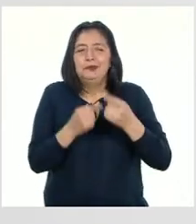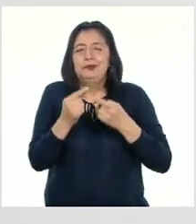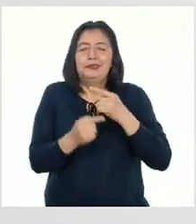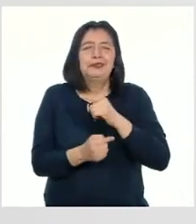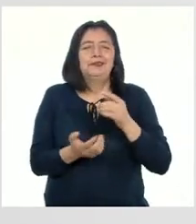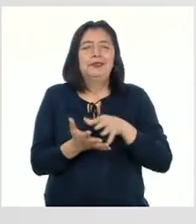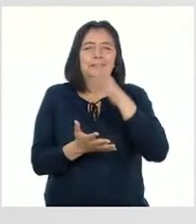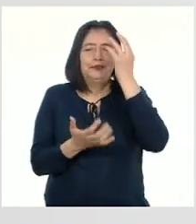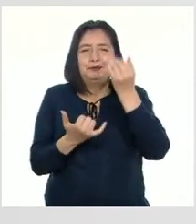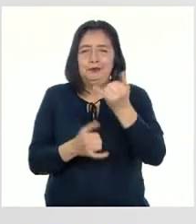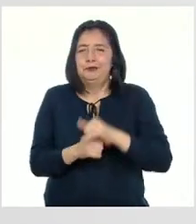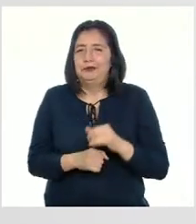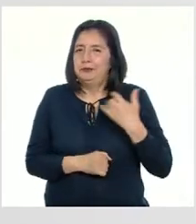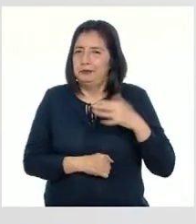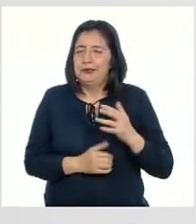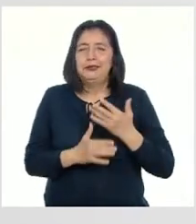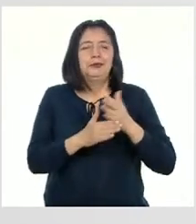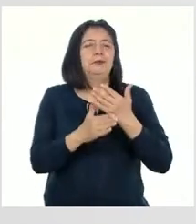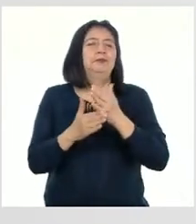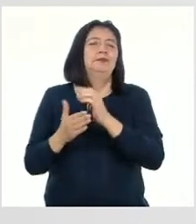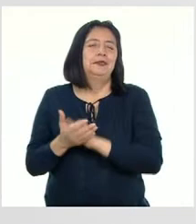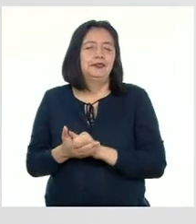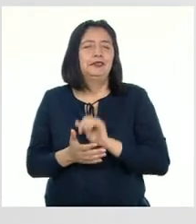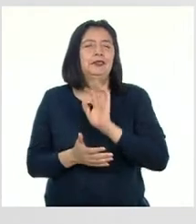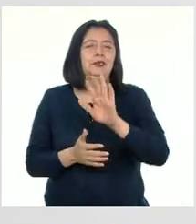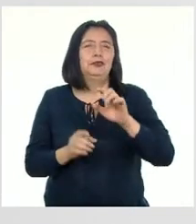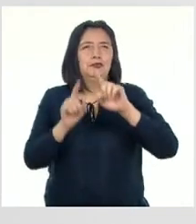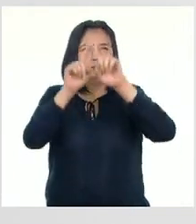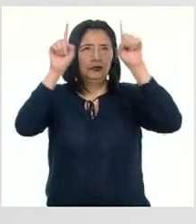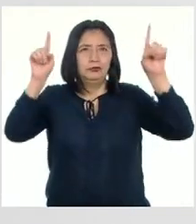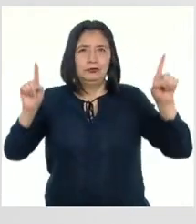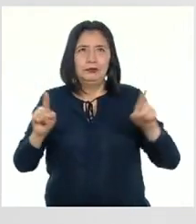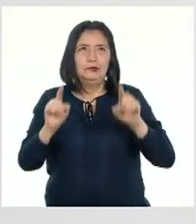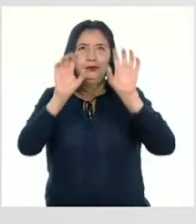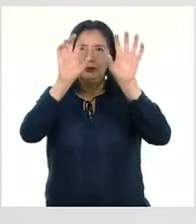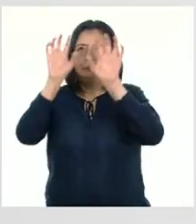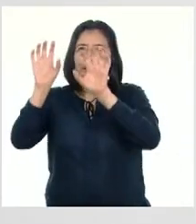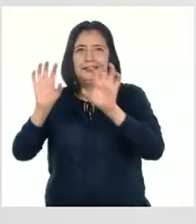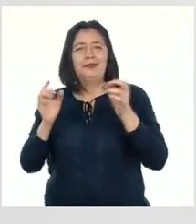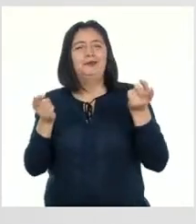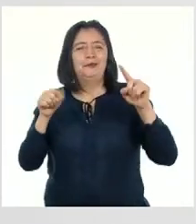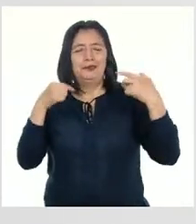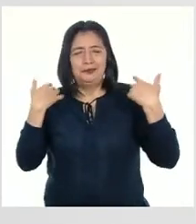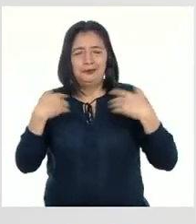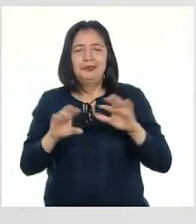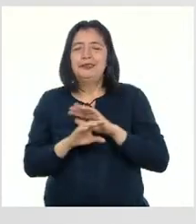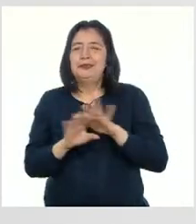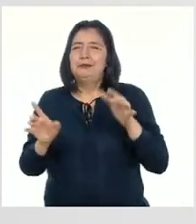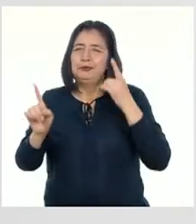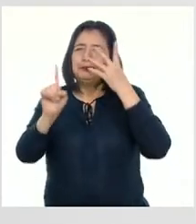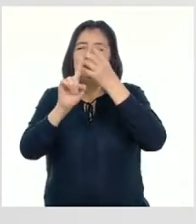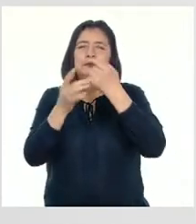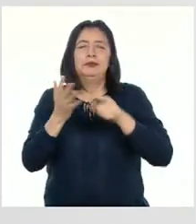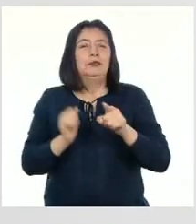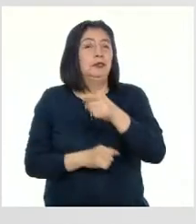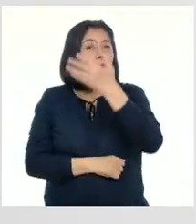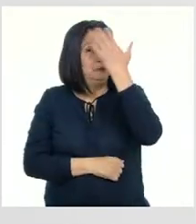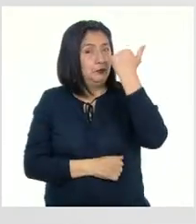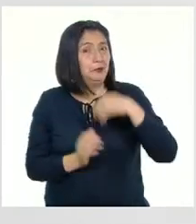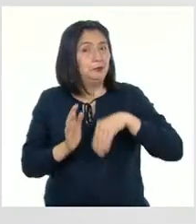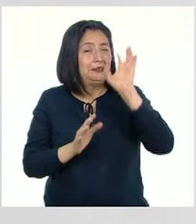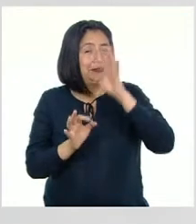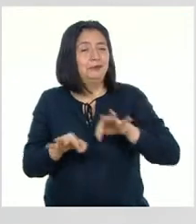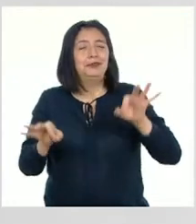aprendizajes de hoy Para compartirlos en su panel al finalizar este reto Y no olviden lo más